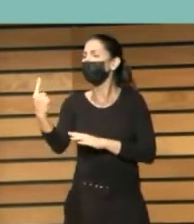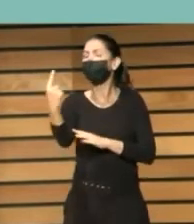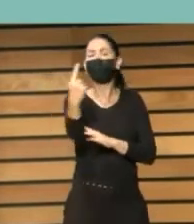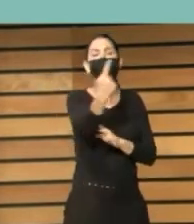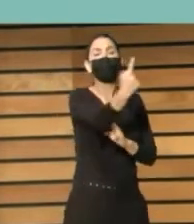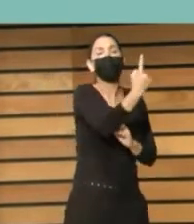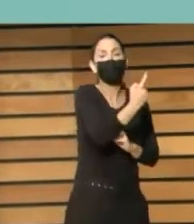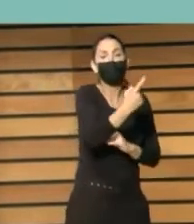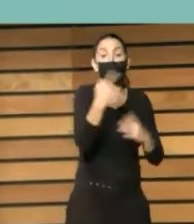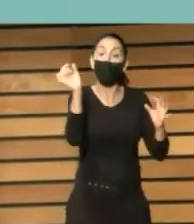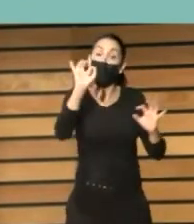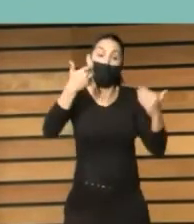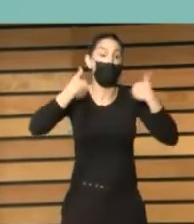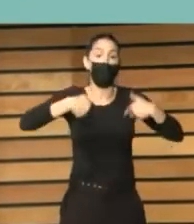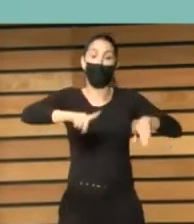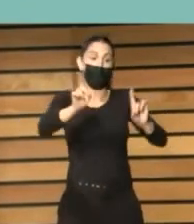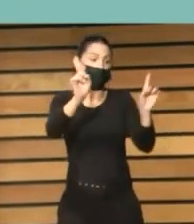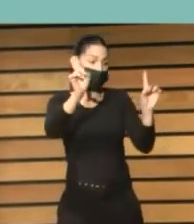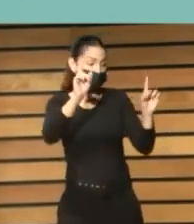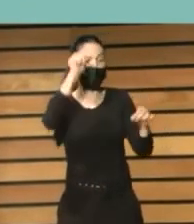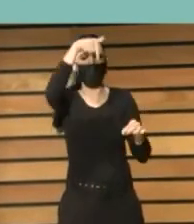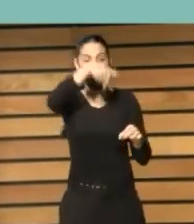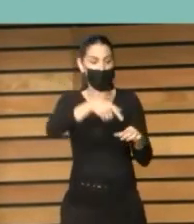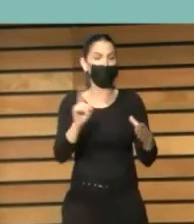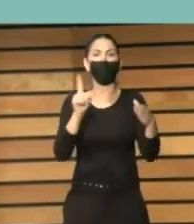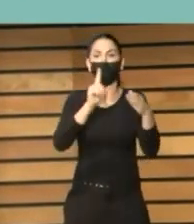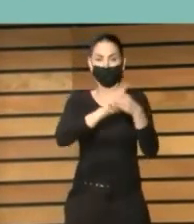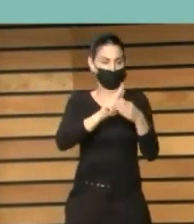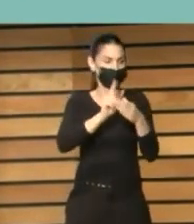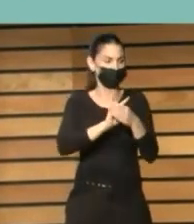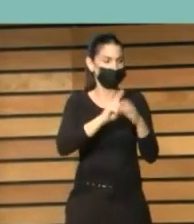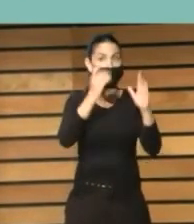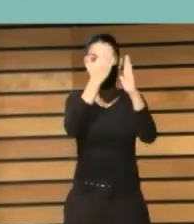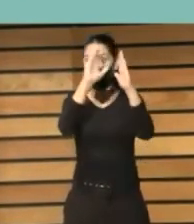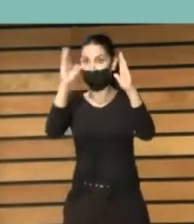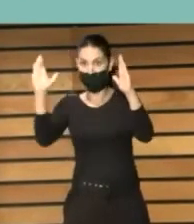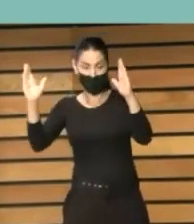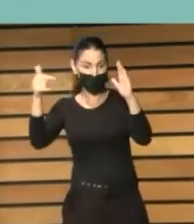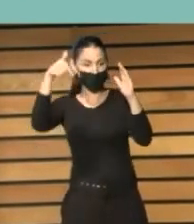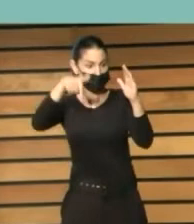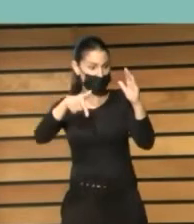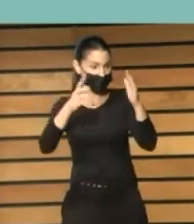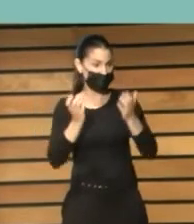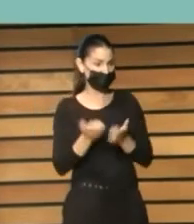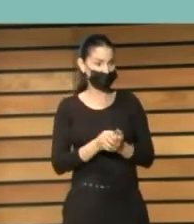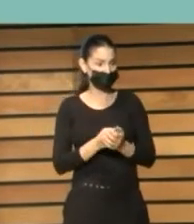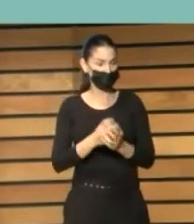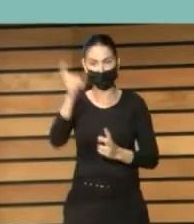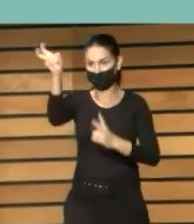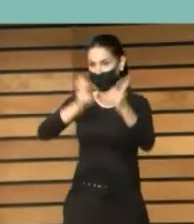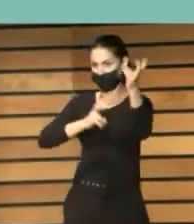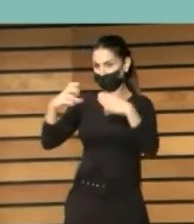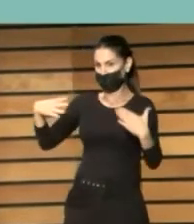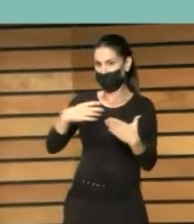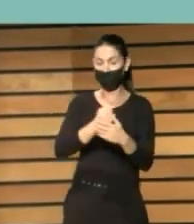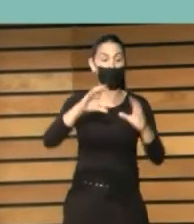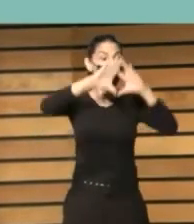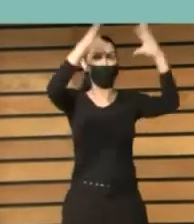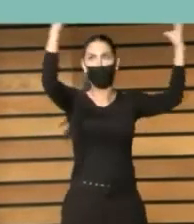o no humano tiene un lugar dentro de la biblioteca y estábamos dispuestos a contar con seres de toda la galaxia